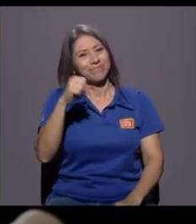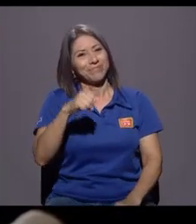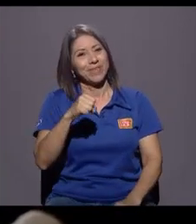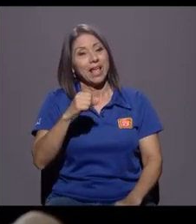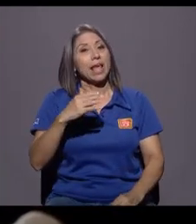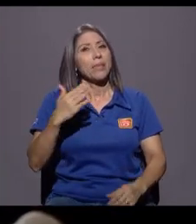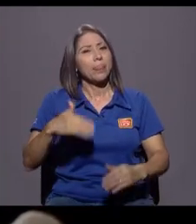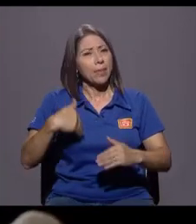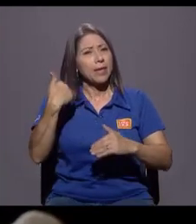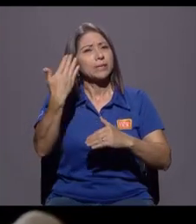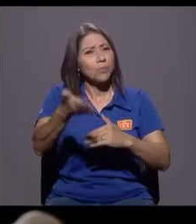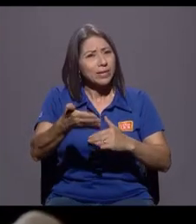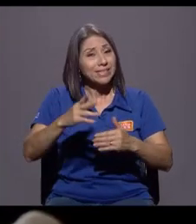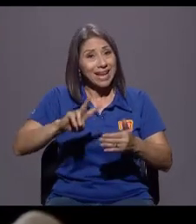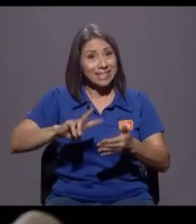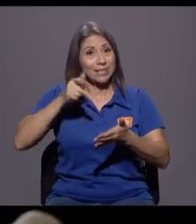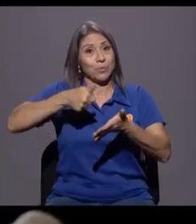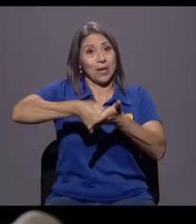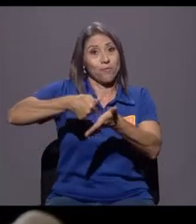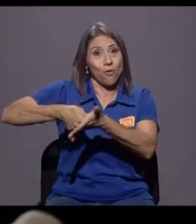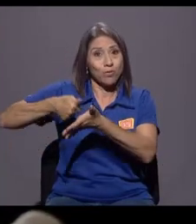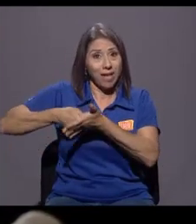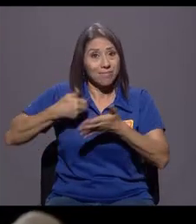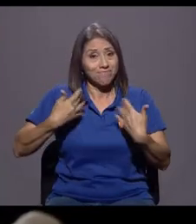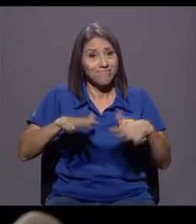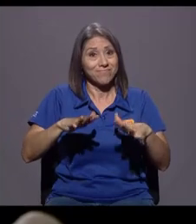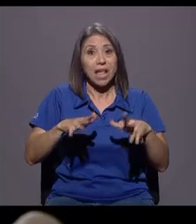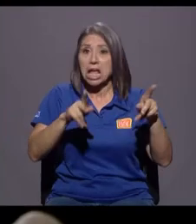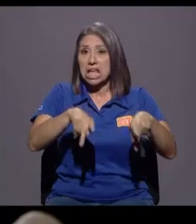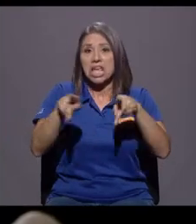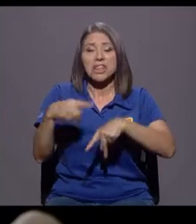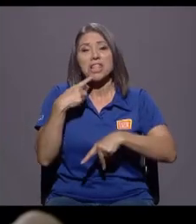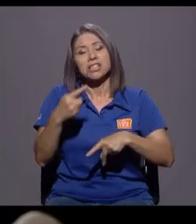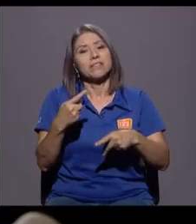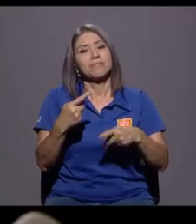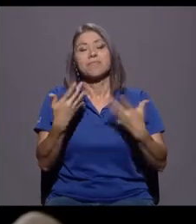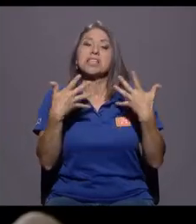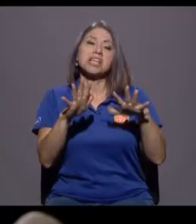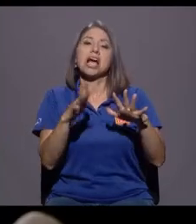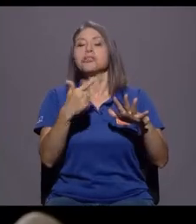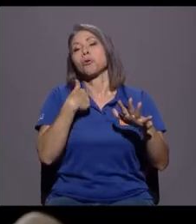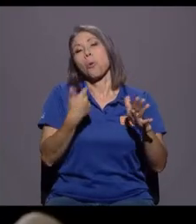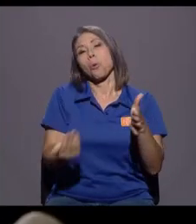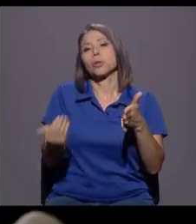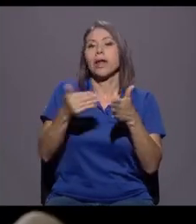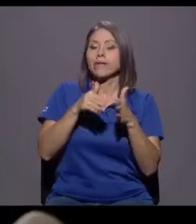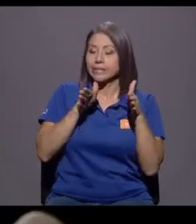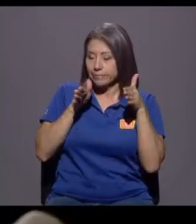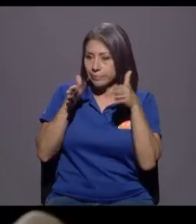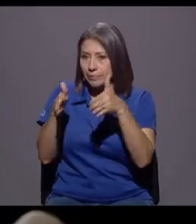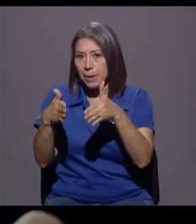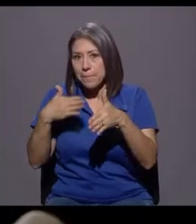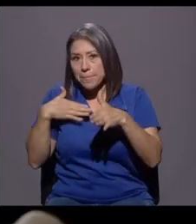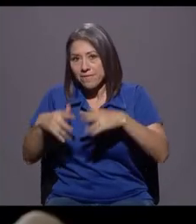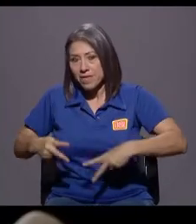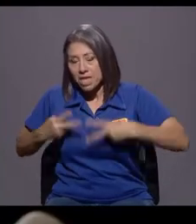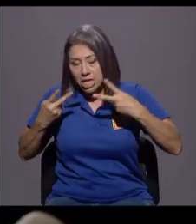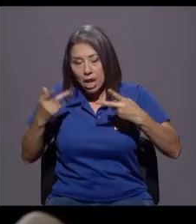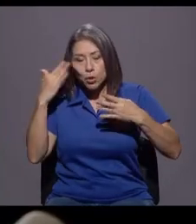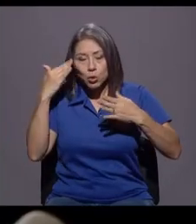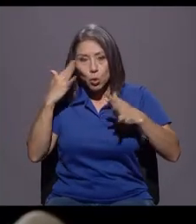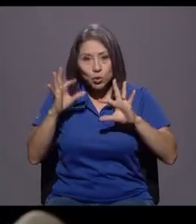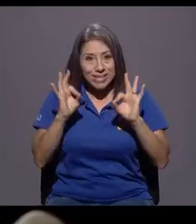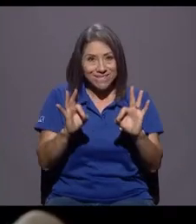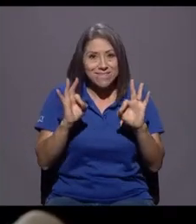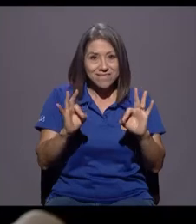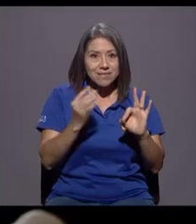segunda ronda, ¿verdad? Después de las votaciones, obviamente hay gente que dice, bueno, yo vuelvo a mi espacio, a mi vida, a lo que yo conozco y está bien. Cada quien tendrá